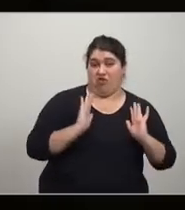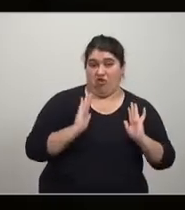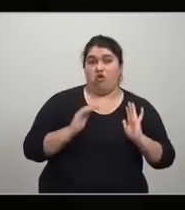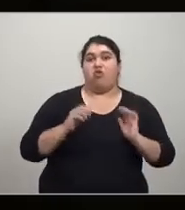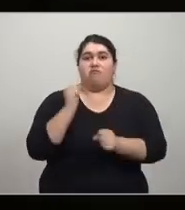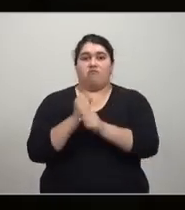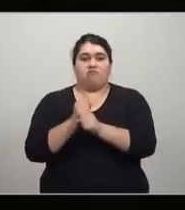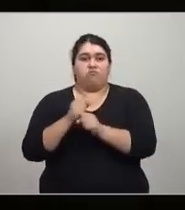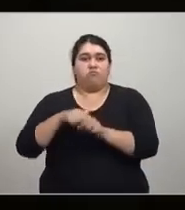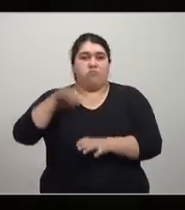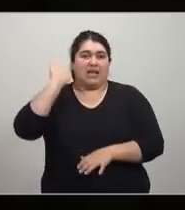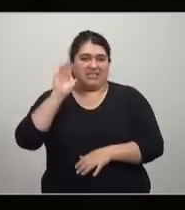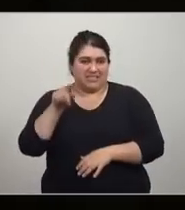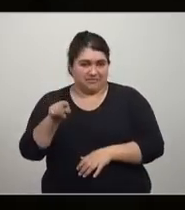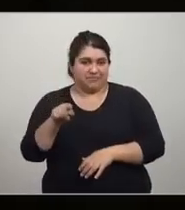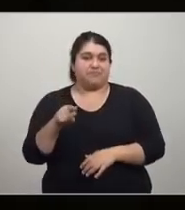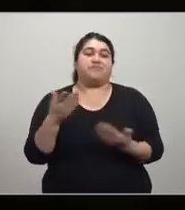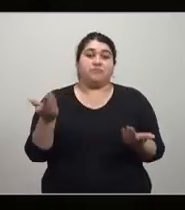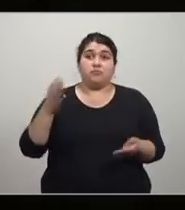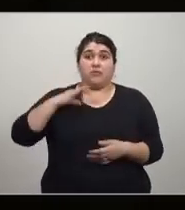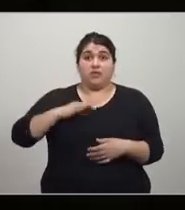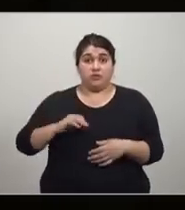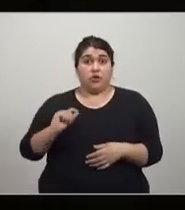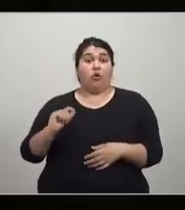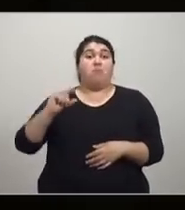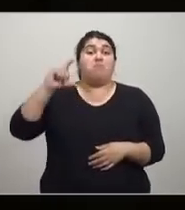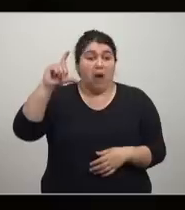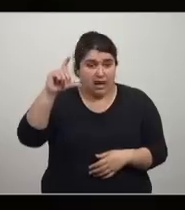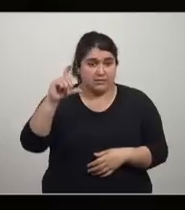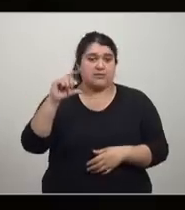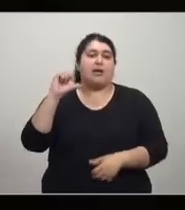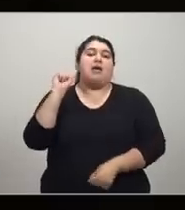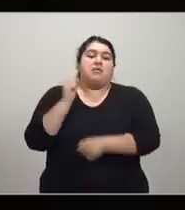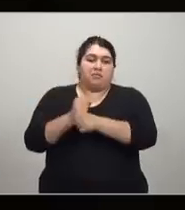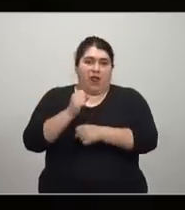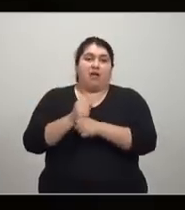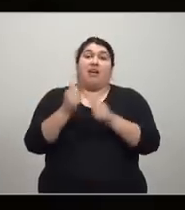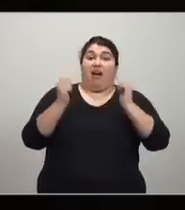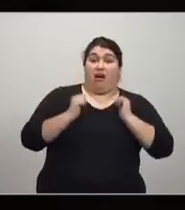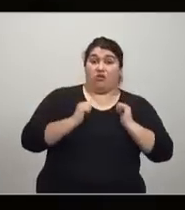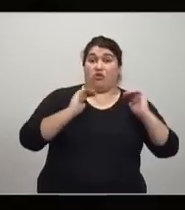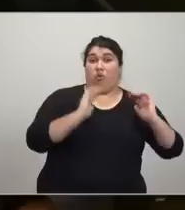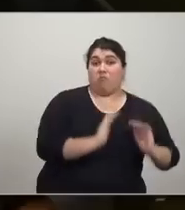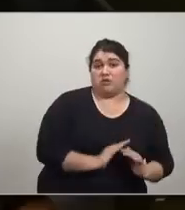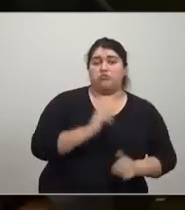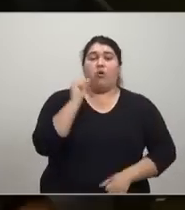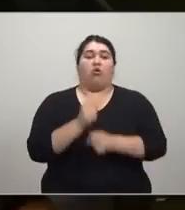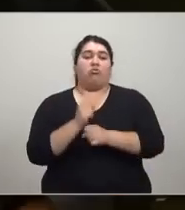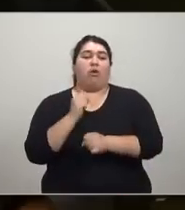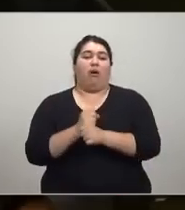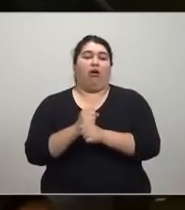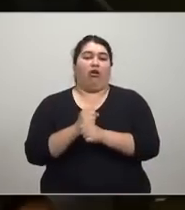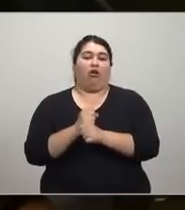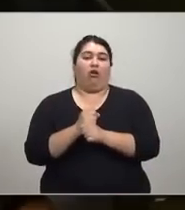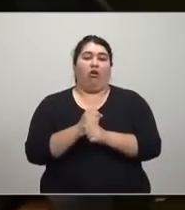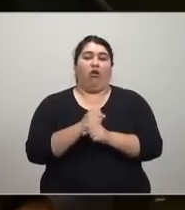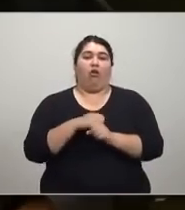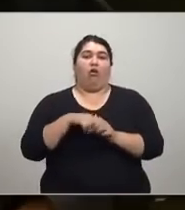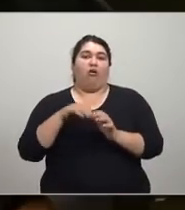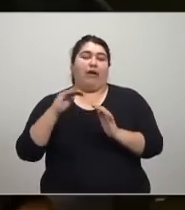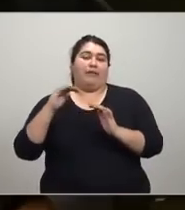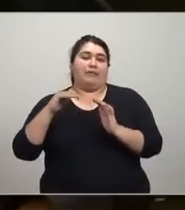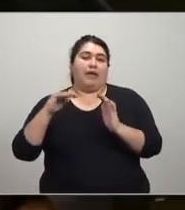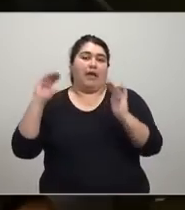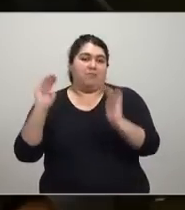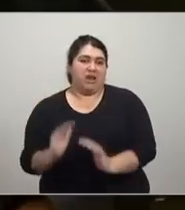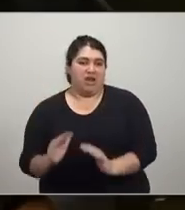sustitución, entonces aumento de salario, aumento consumo de ocio, disminuyo cantidad de trabajo. Tal vez un economista por ahí me siguió lo que le